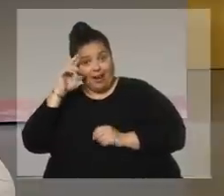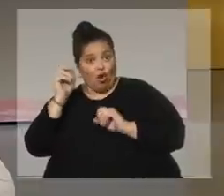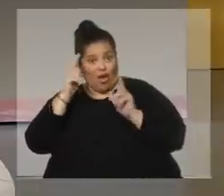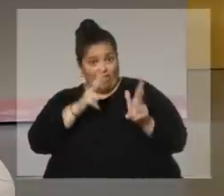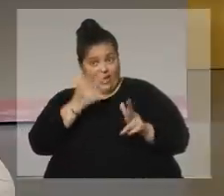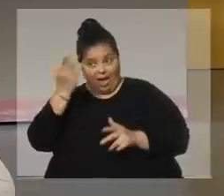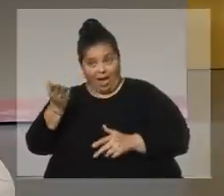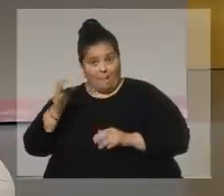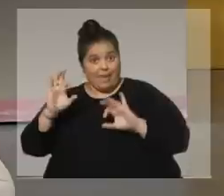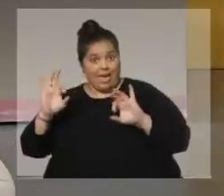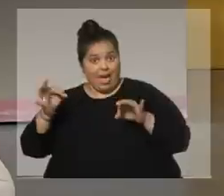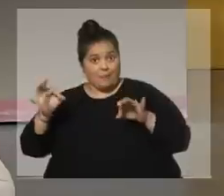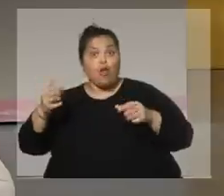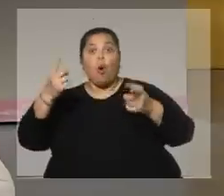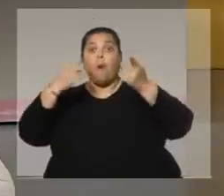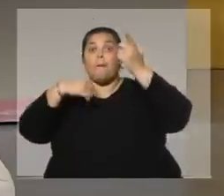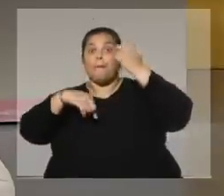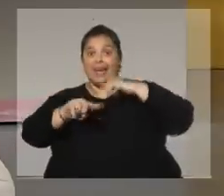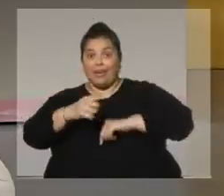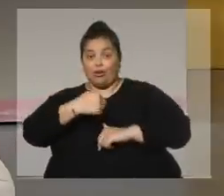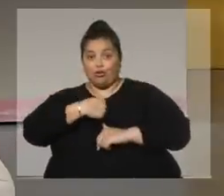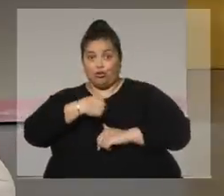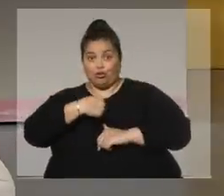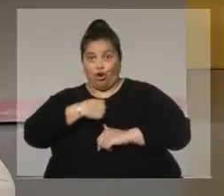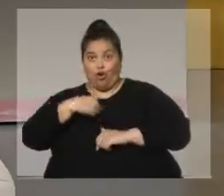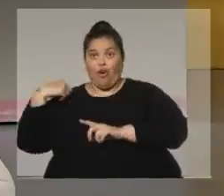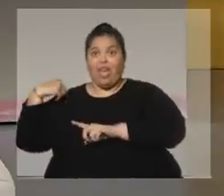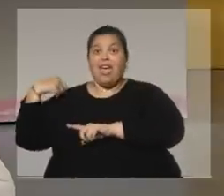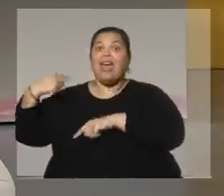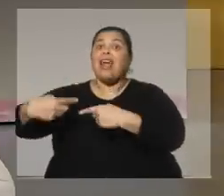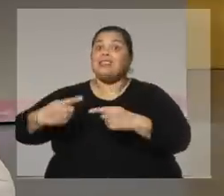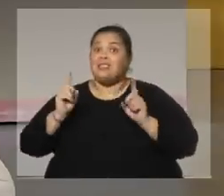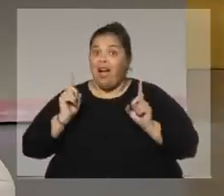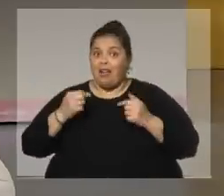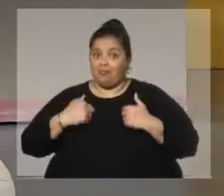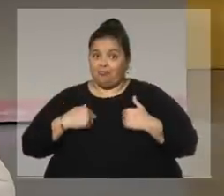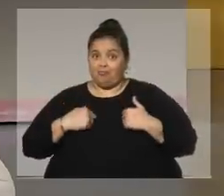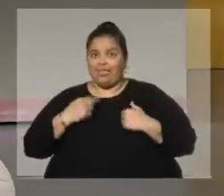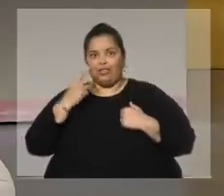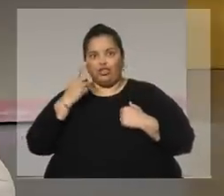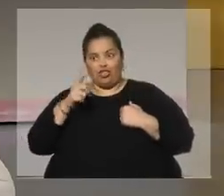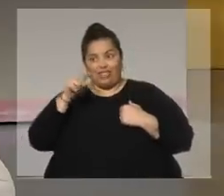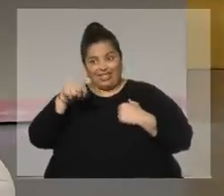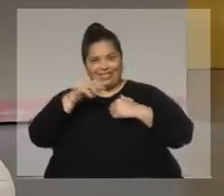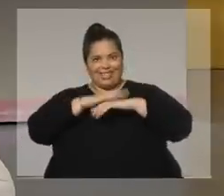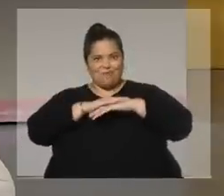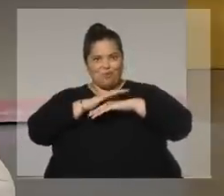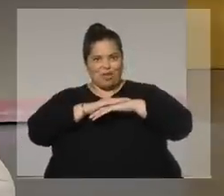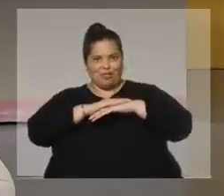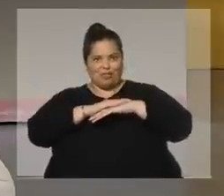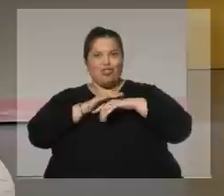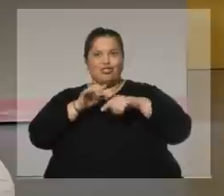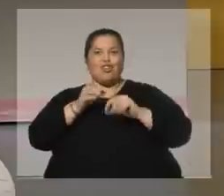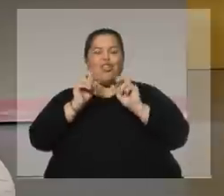pero no te olvides que yo soy heredera. Entonces yo, en ese mismo instante, resolví